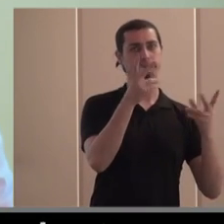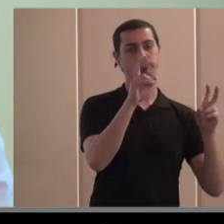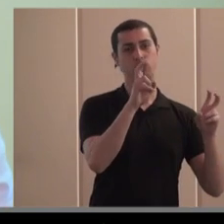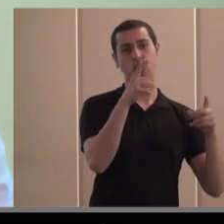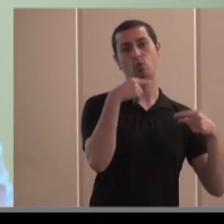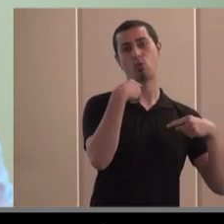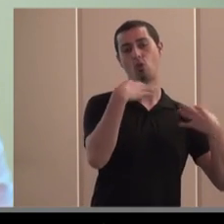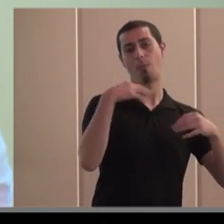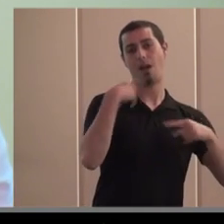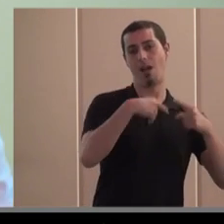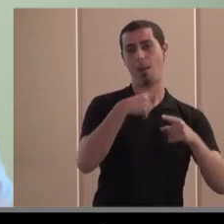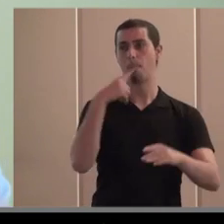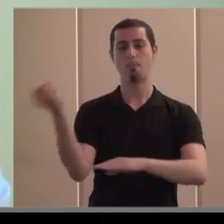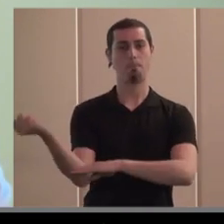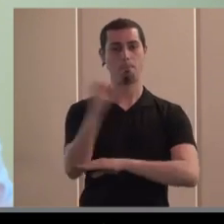tradicionales